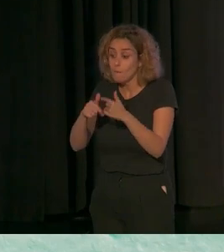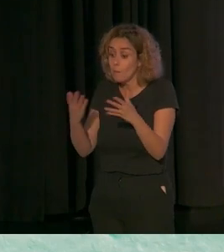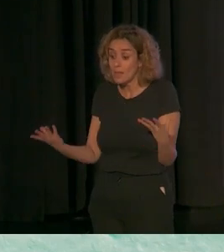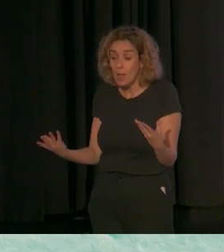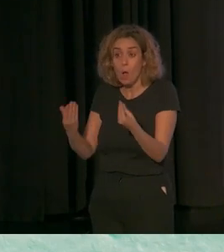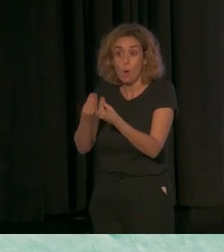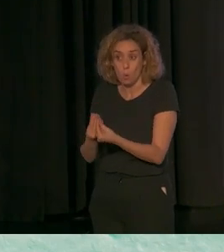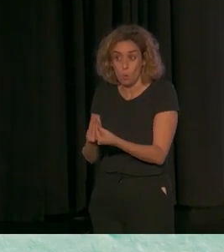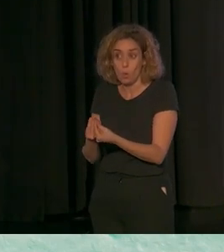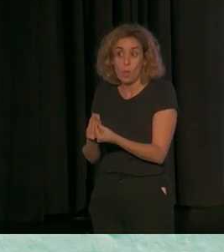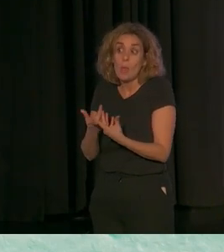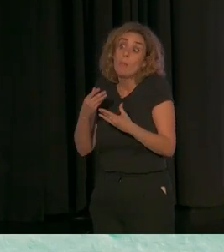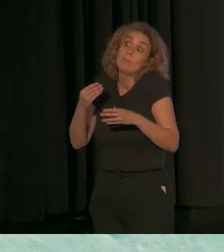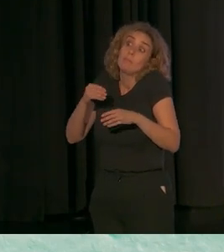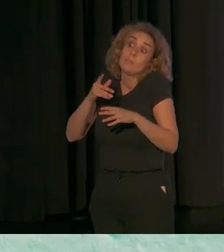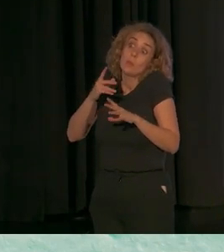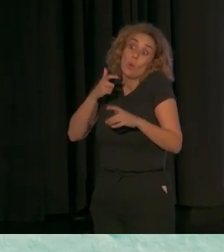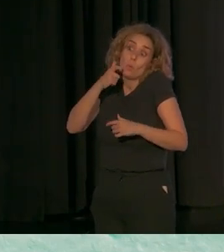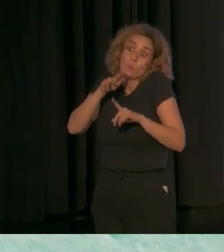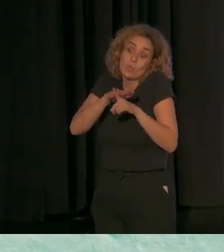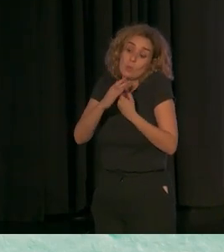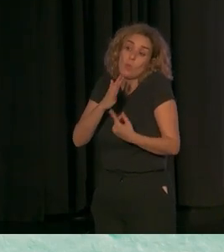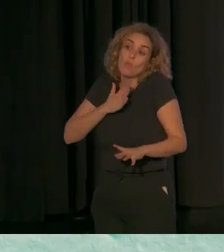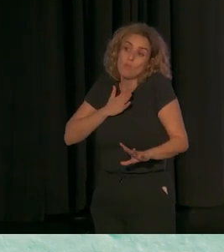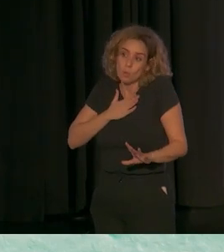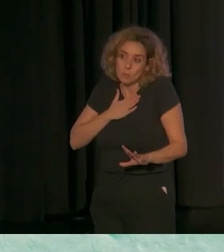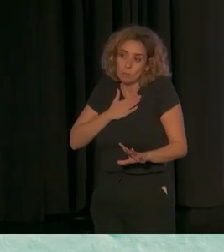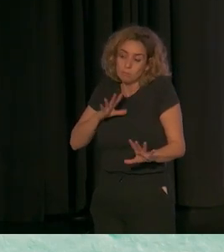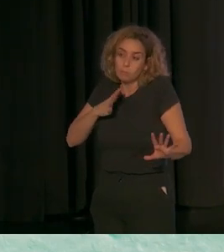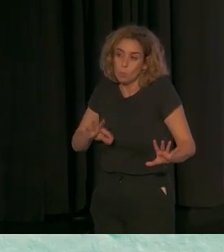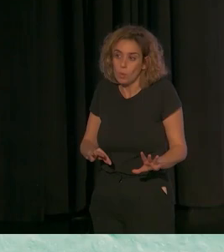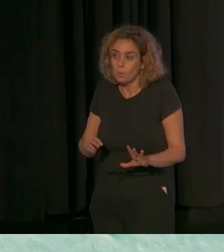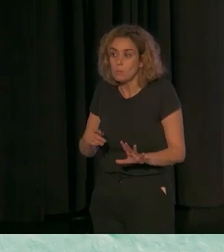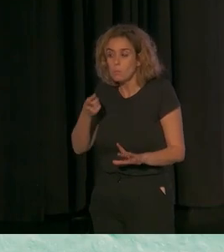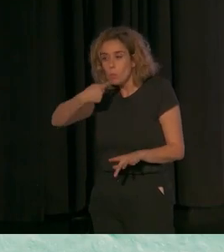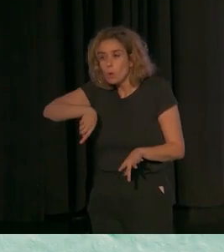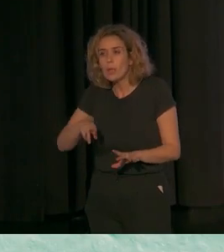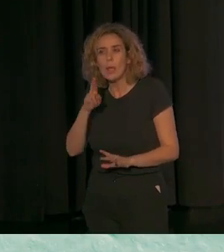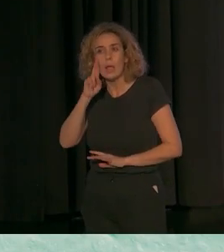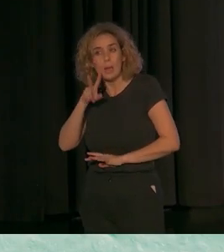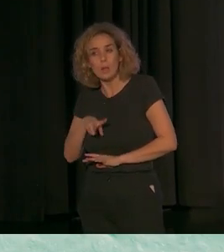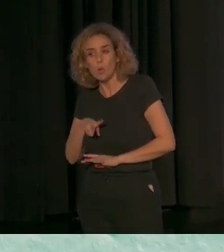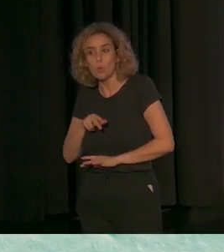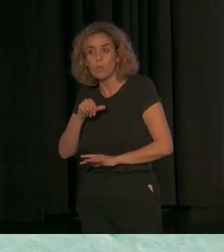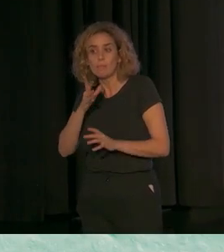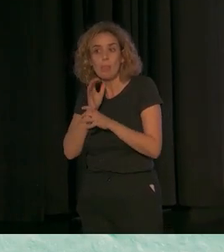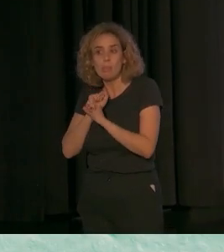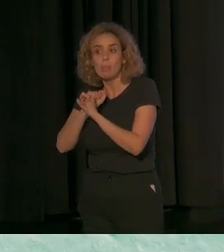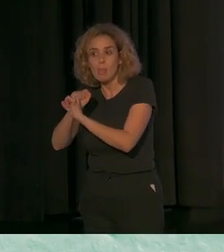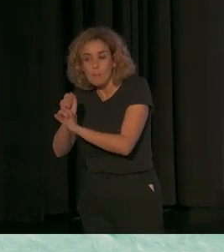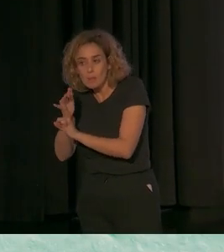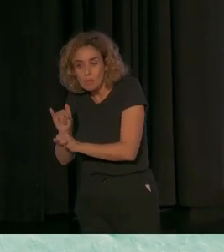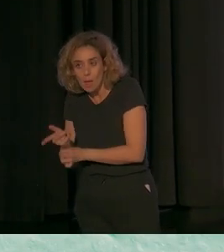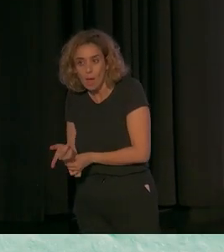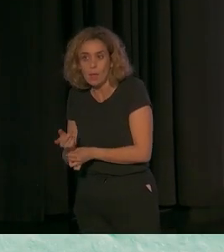dentro de nuestra realidad, dicen las familias. Porque sí reconocen la dependencia que